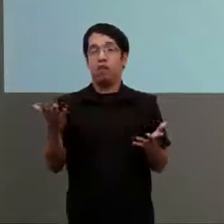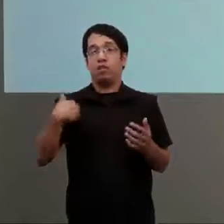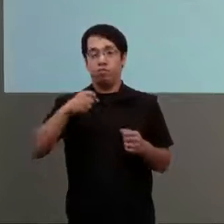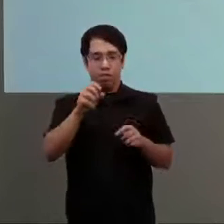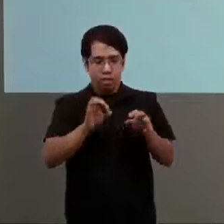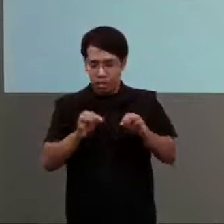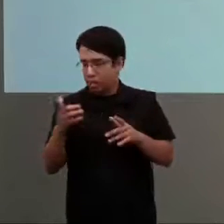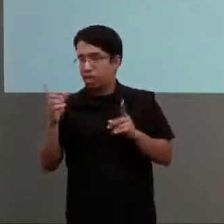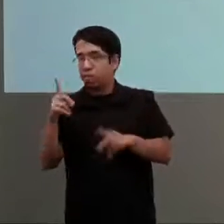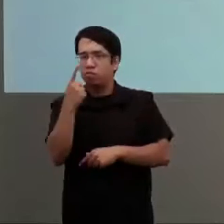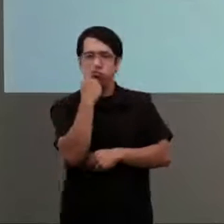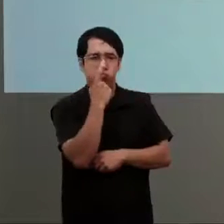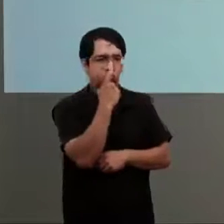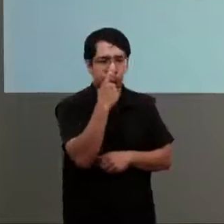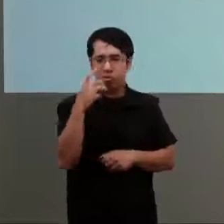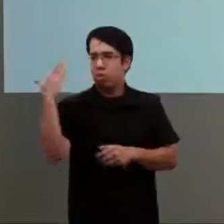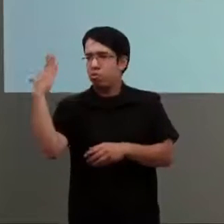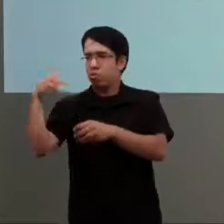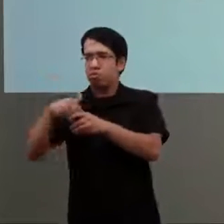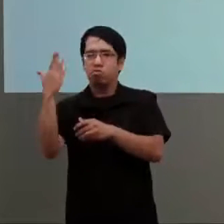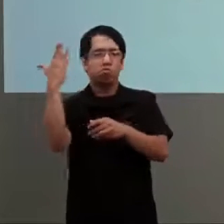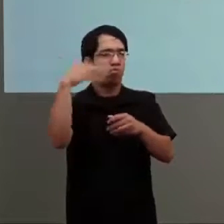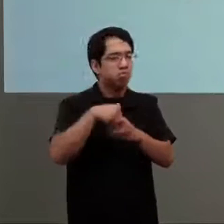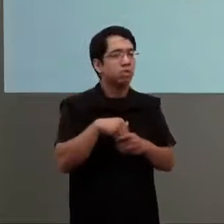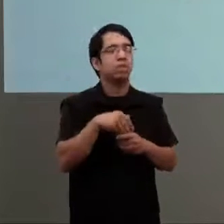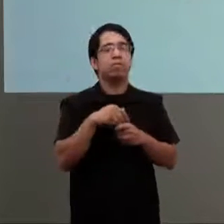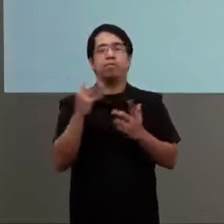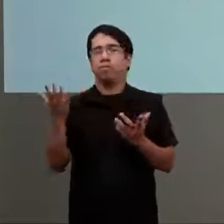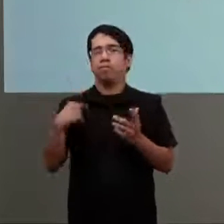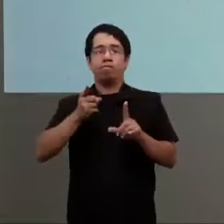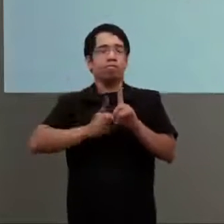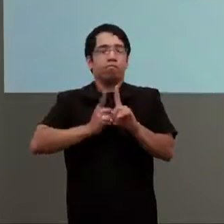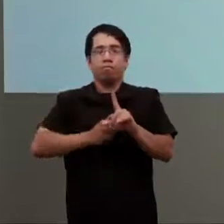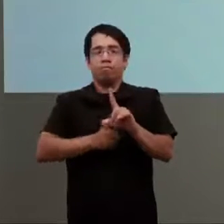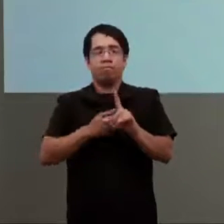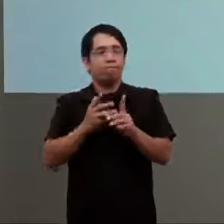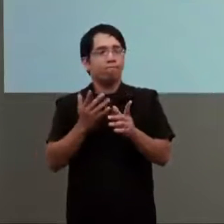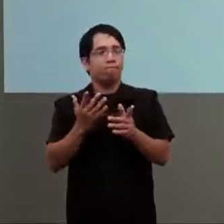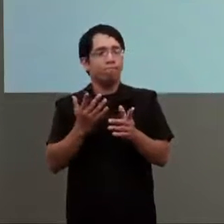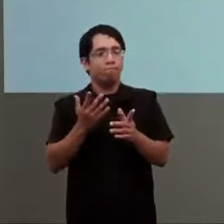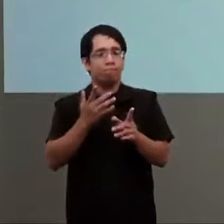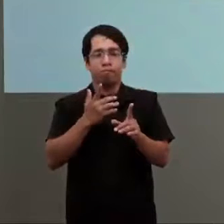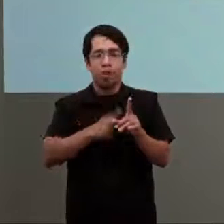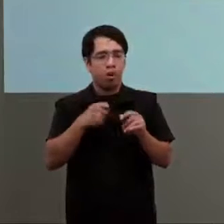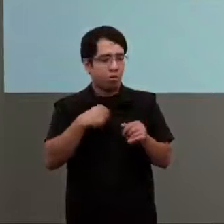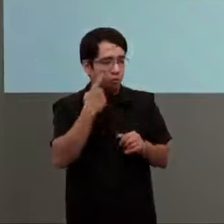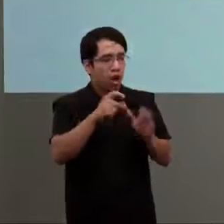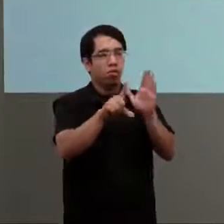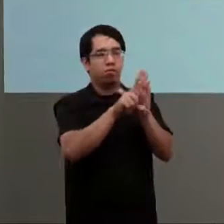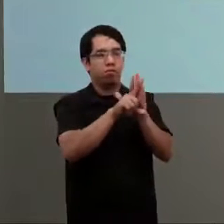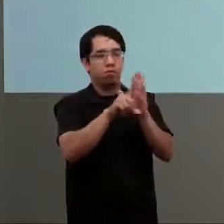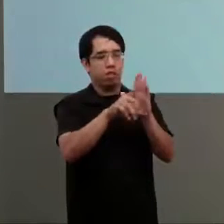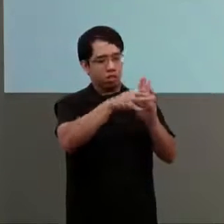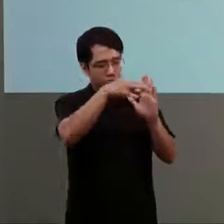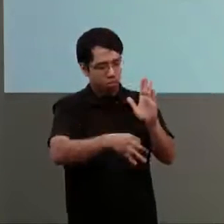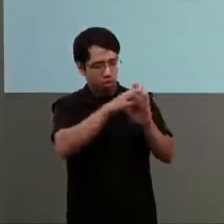este diseño y este monitoreo de políticas públicas tiene que ver no solamente con el cumplimiento de leyes